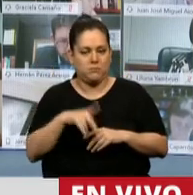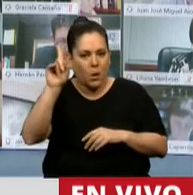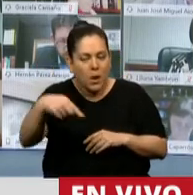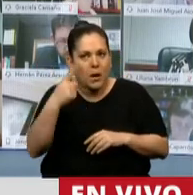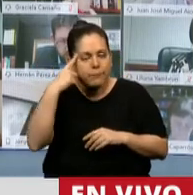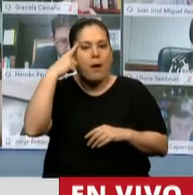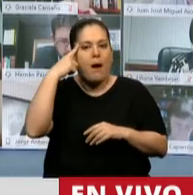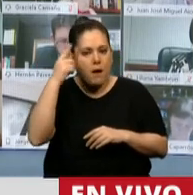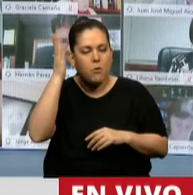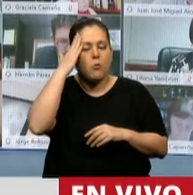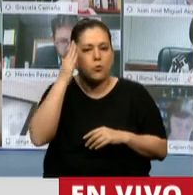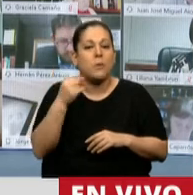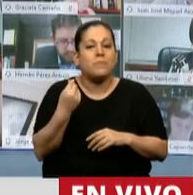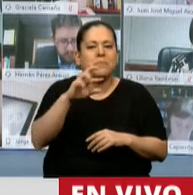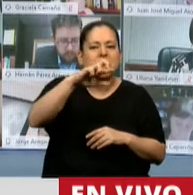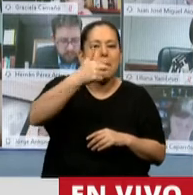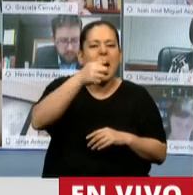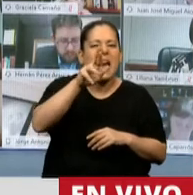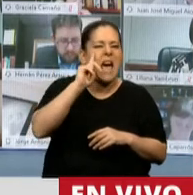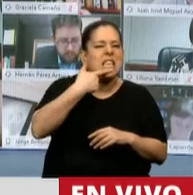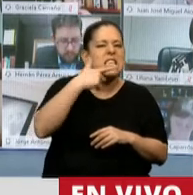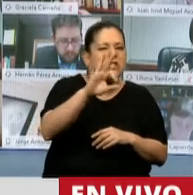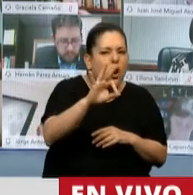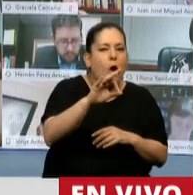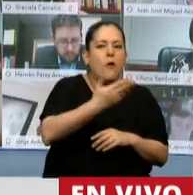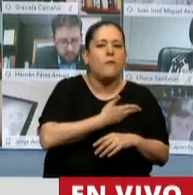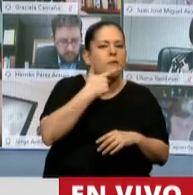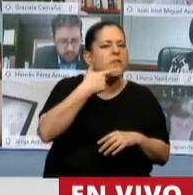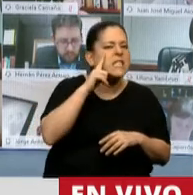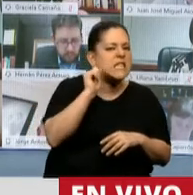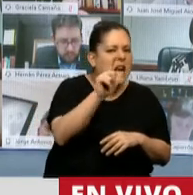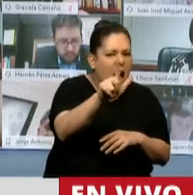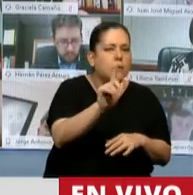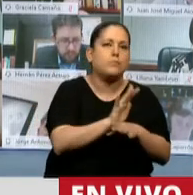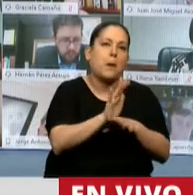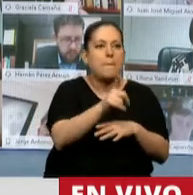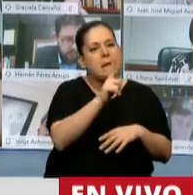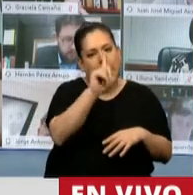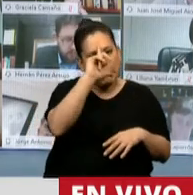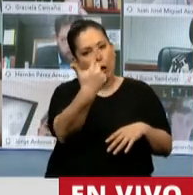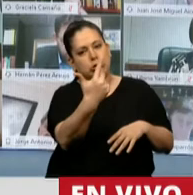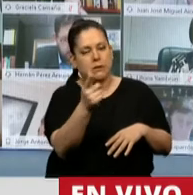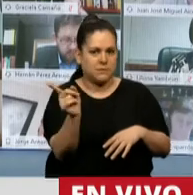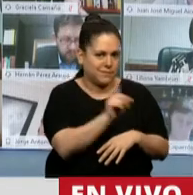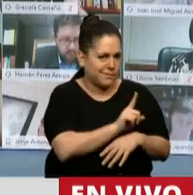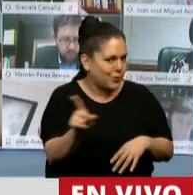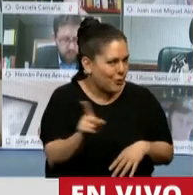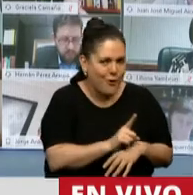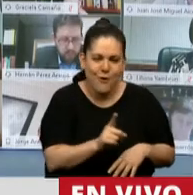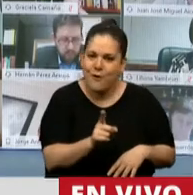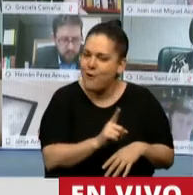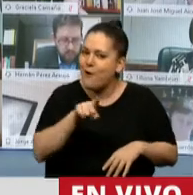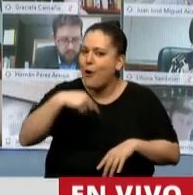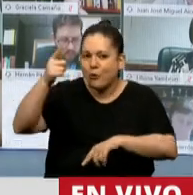Y cuando decimos paraísos fiscales, no es inocente. Otros están pensando por nosotros. Otros